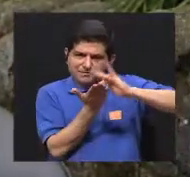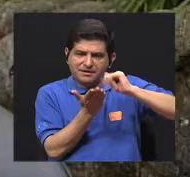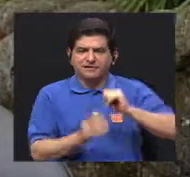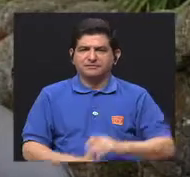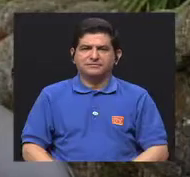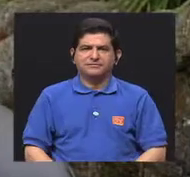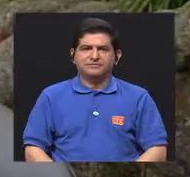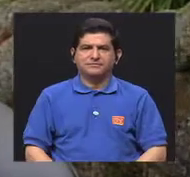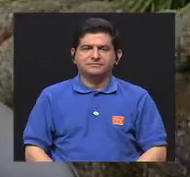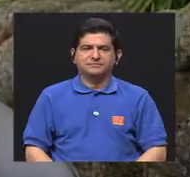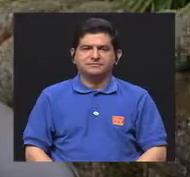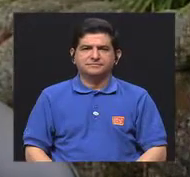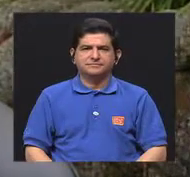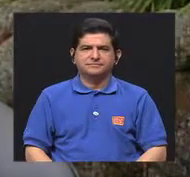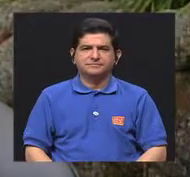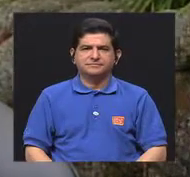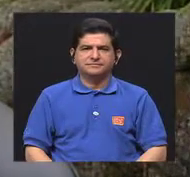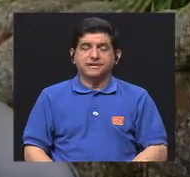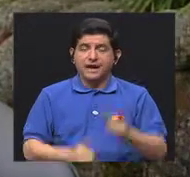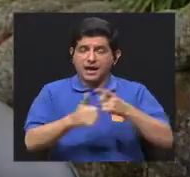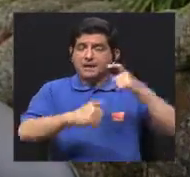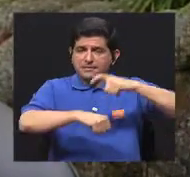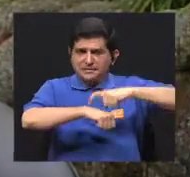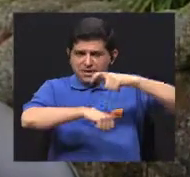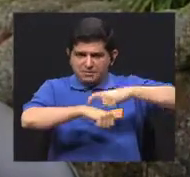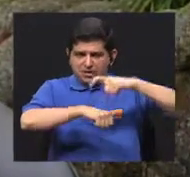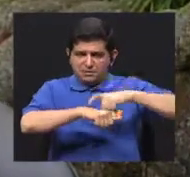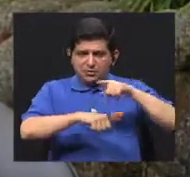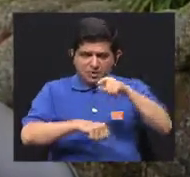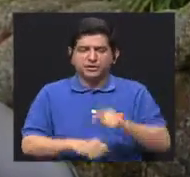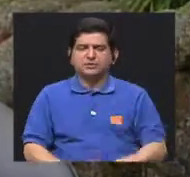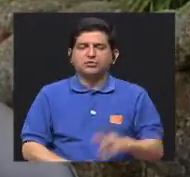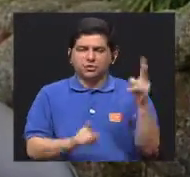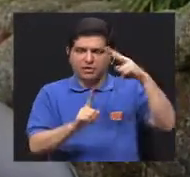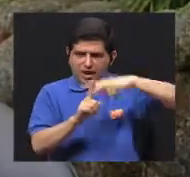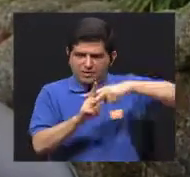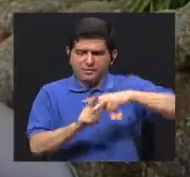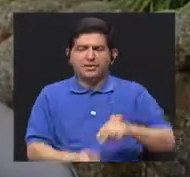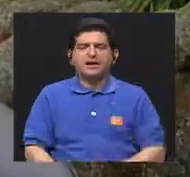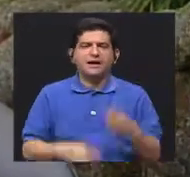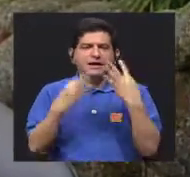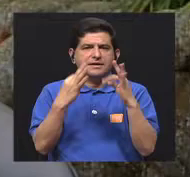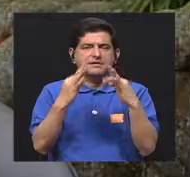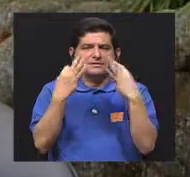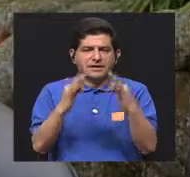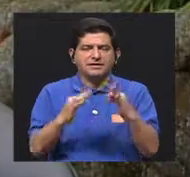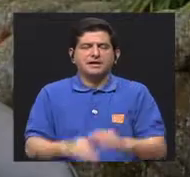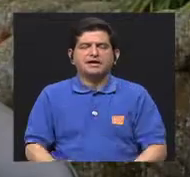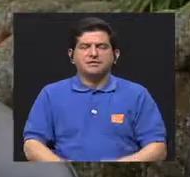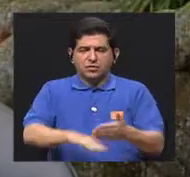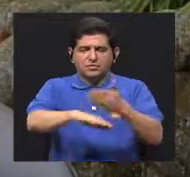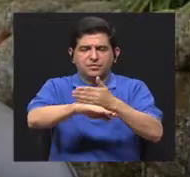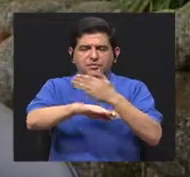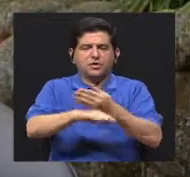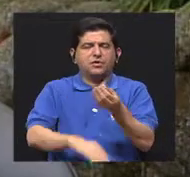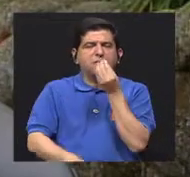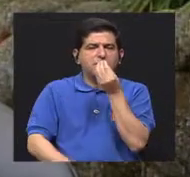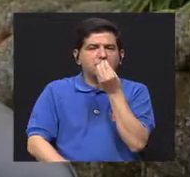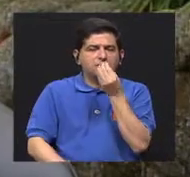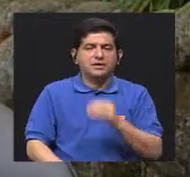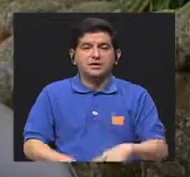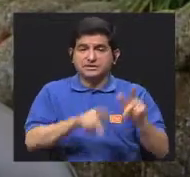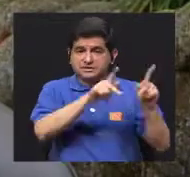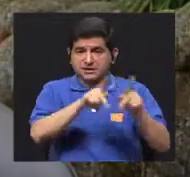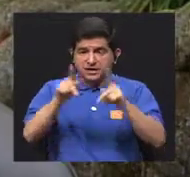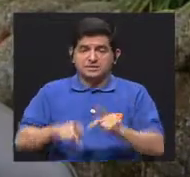para dispositivos móviles, ¿verdad?, celulares en una primera instancia y lo que se pretende es buscar que las personas mejoren su alimentación